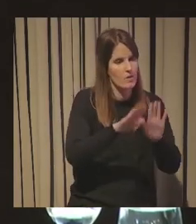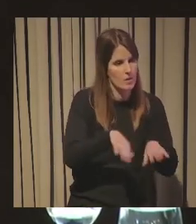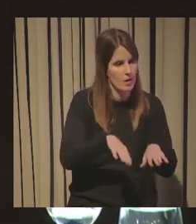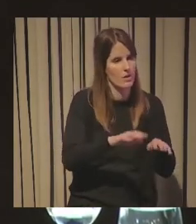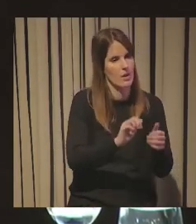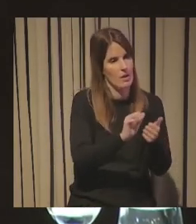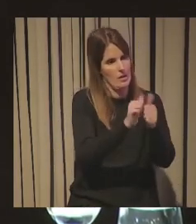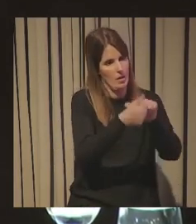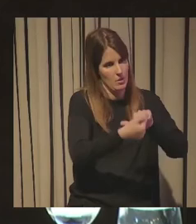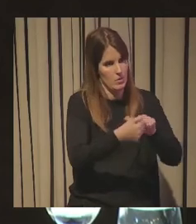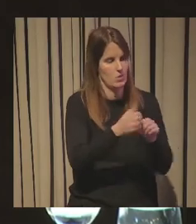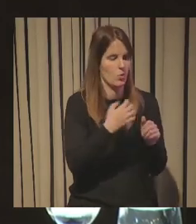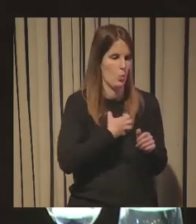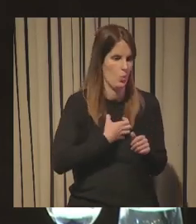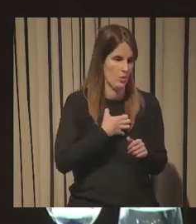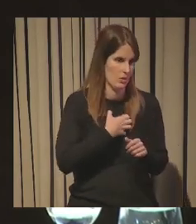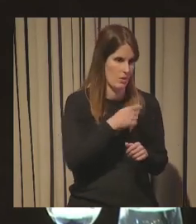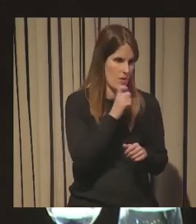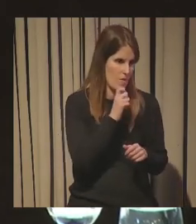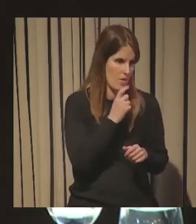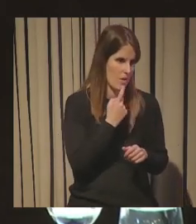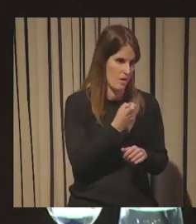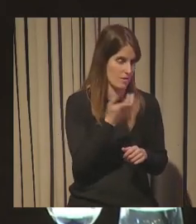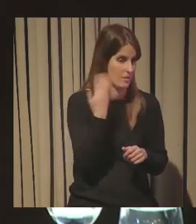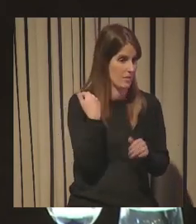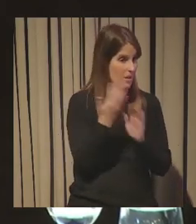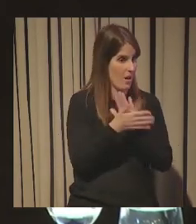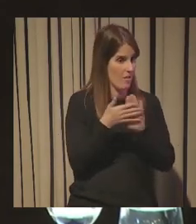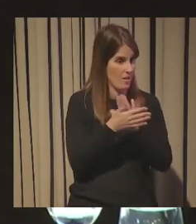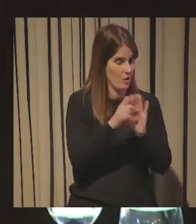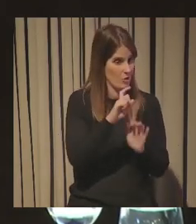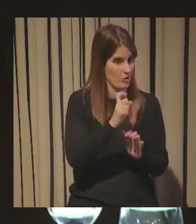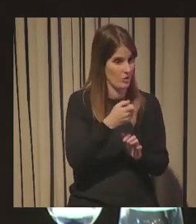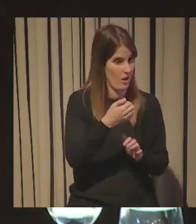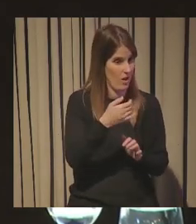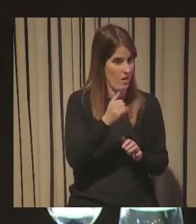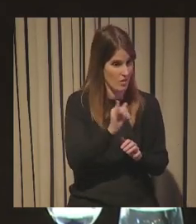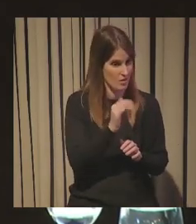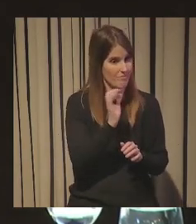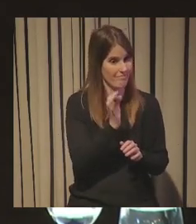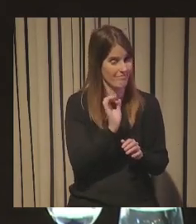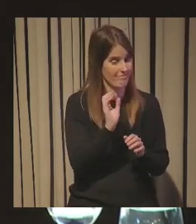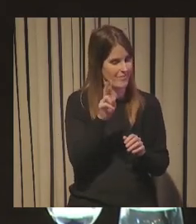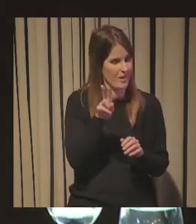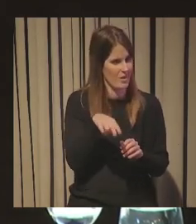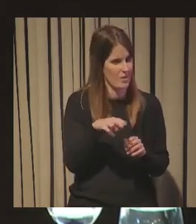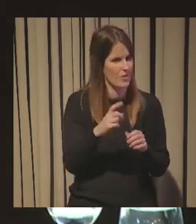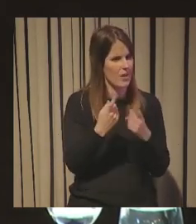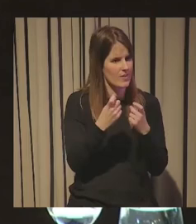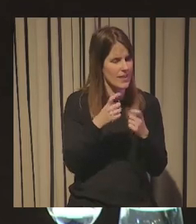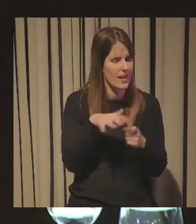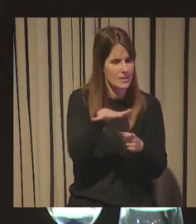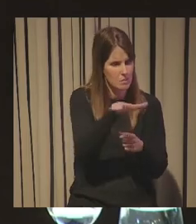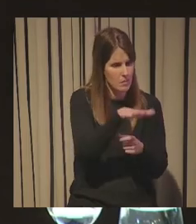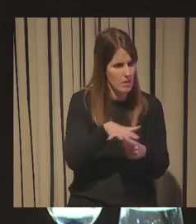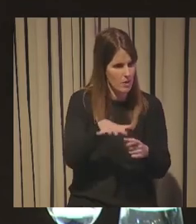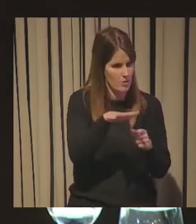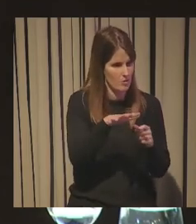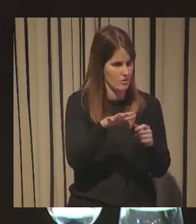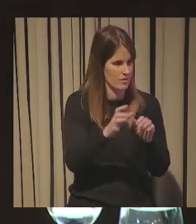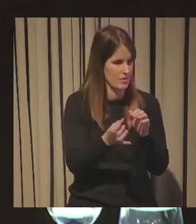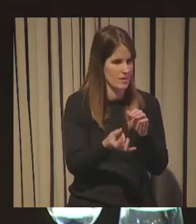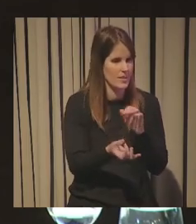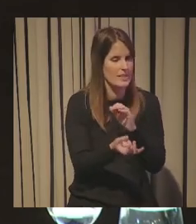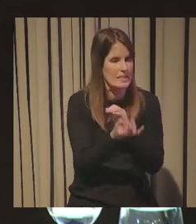grande pues es muy difícil ¿no? Lo comentaba Sabi que bueno se tienen que crear esos quizá esos espacios esos escenarios